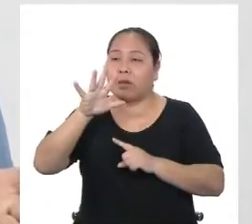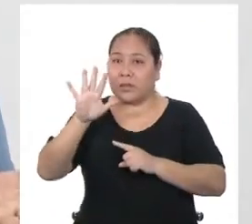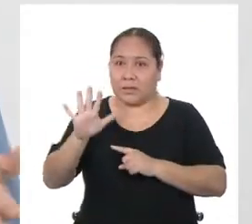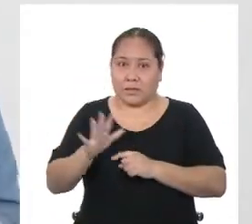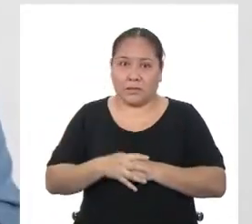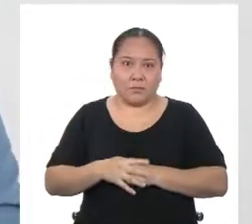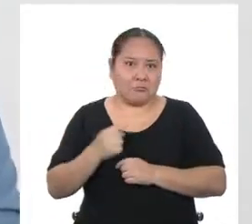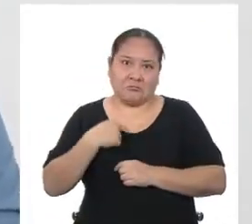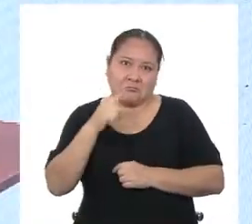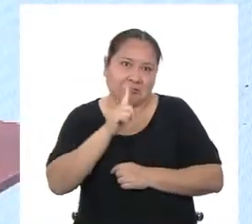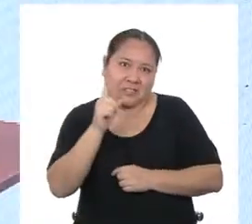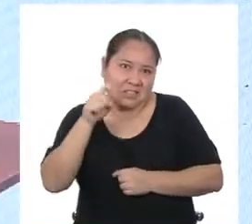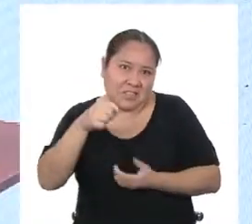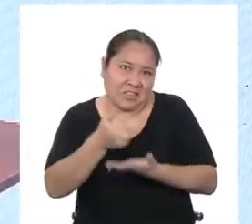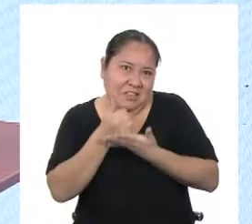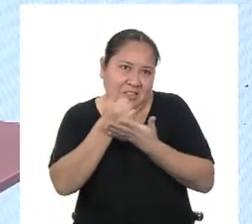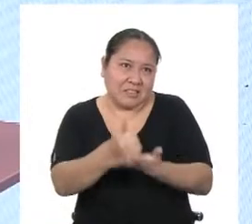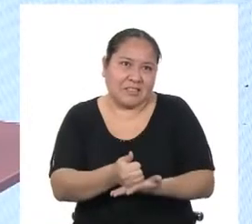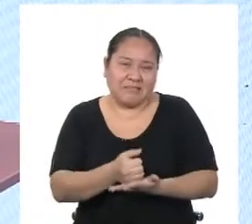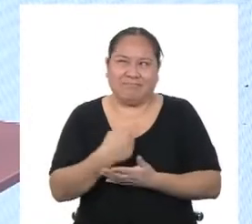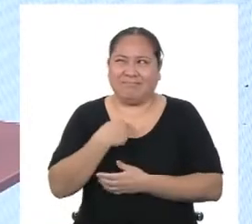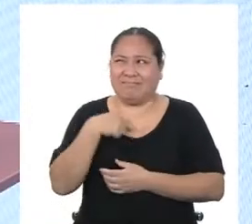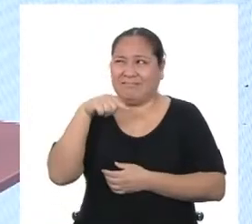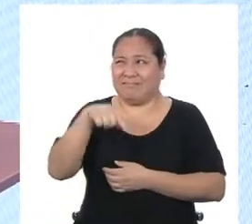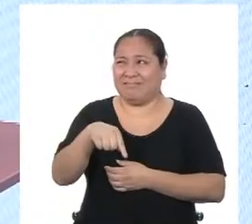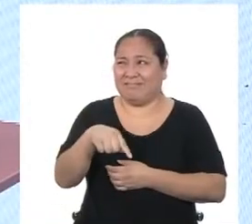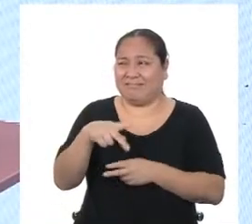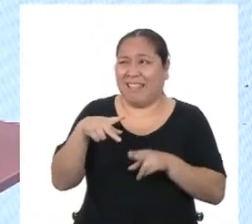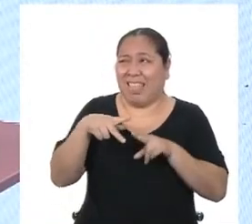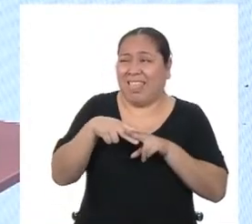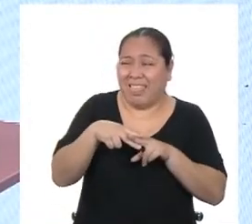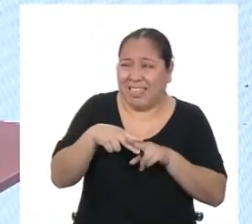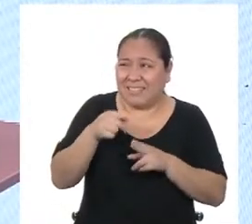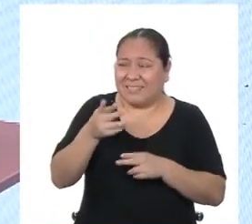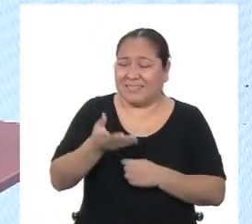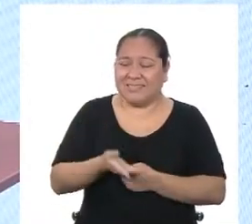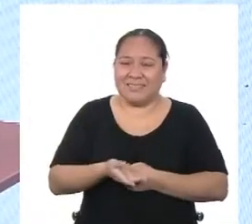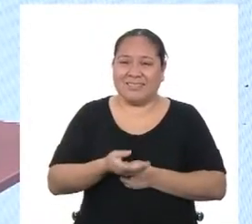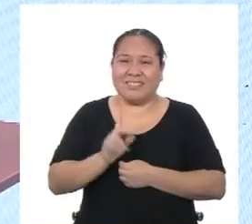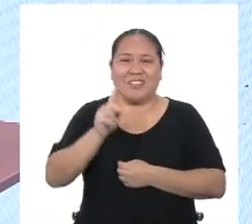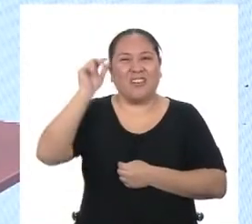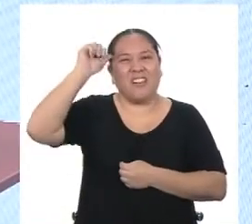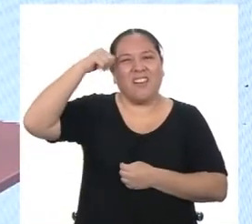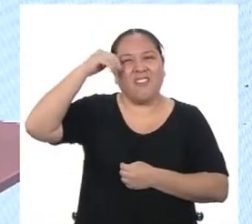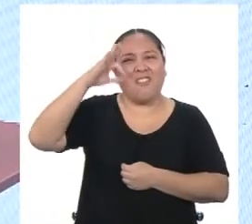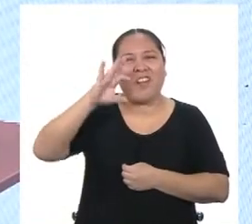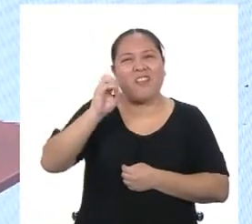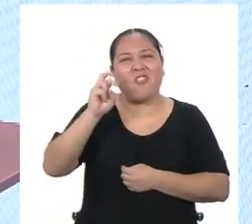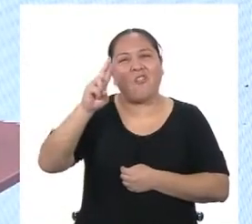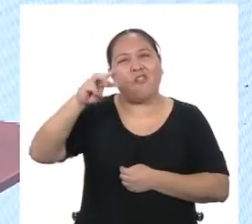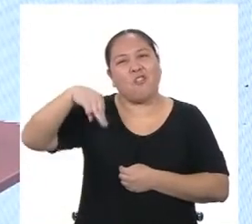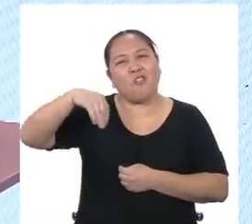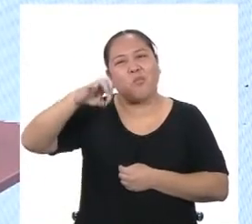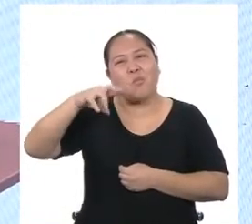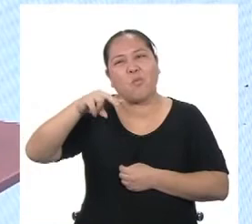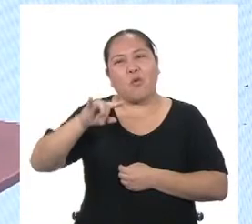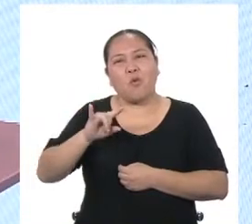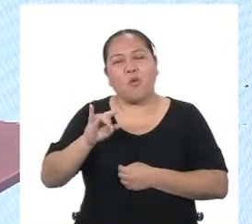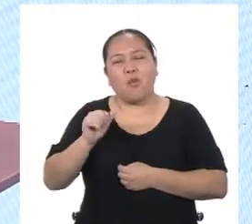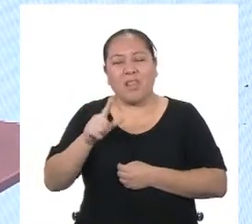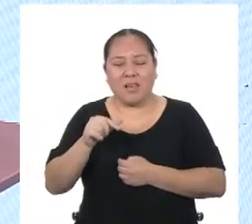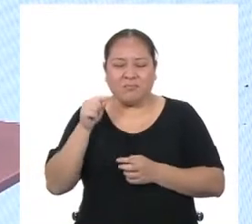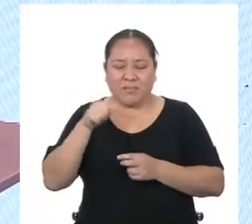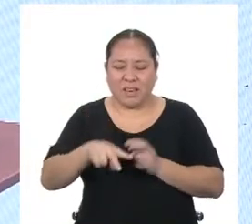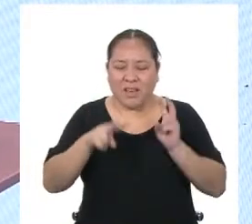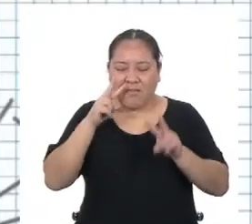no necesitaste mi ayuda. Es que me quedé atracada en ese punto, porque no recuerdo ni una fórmula para calcular el área de una figura como